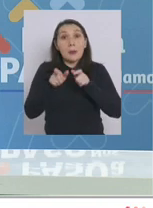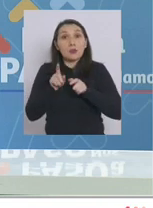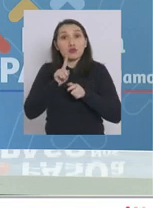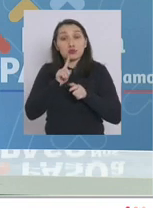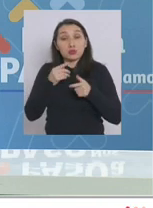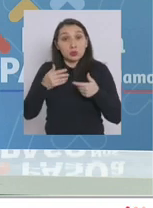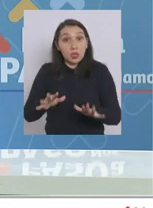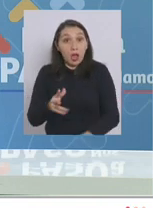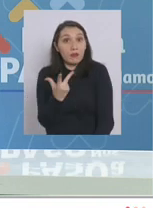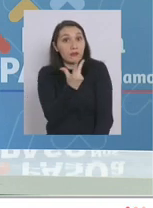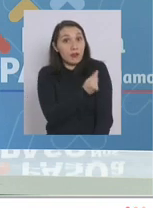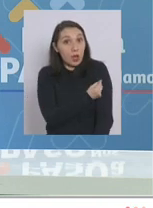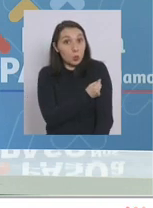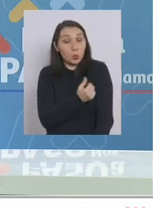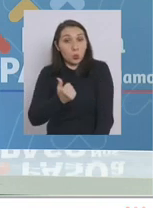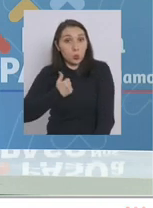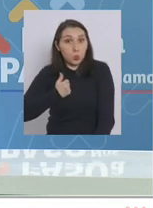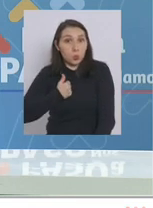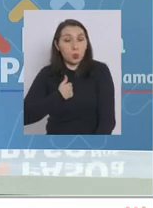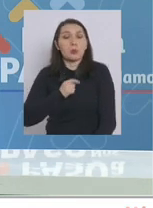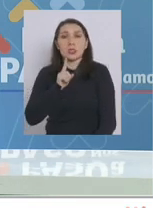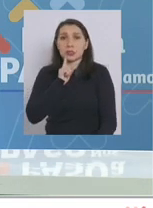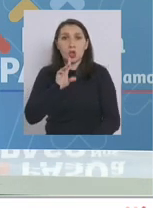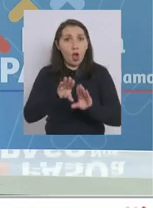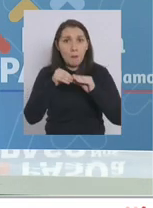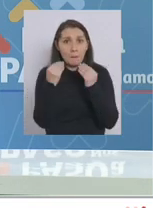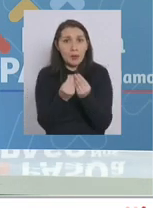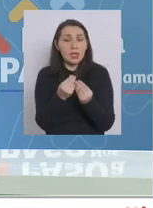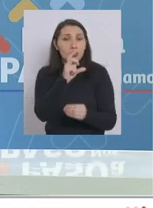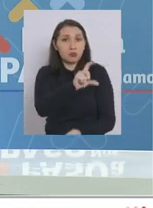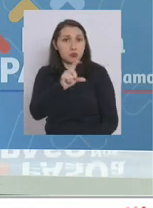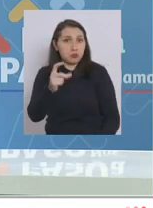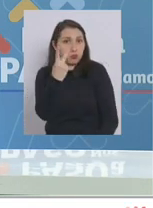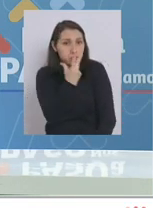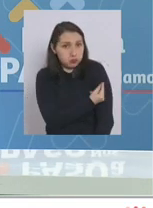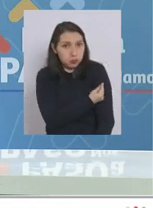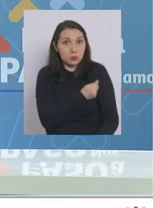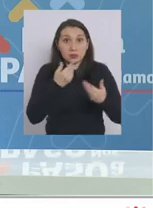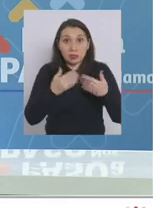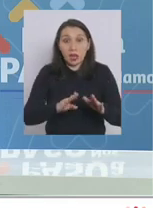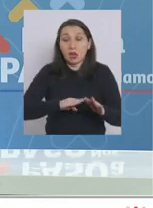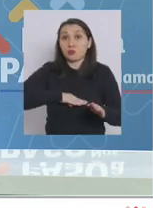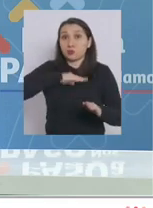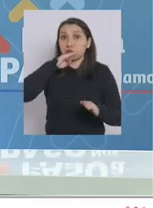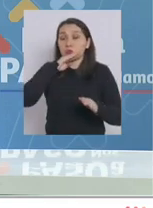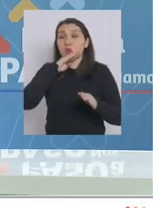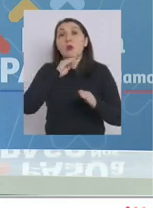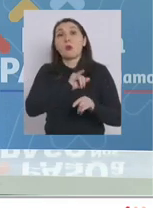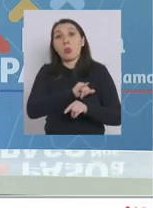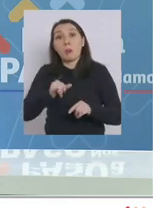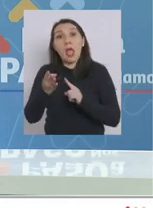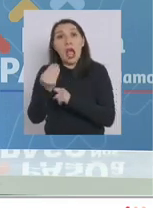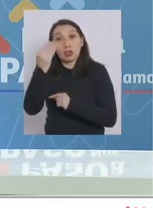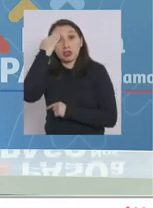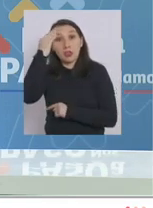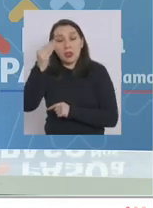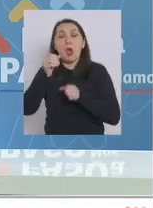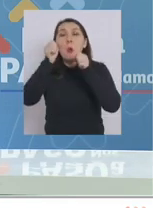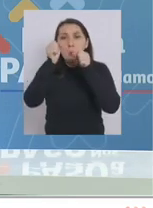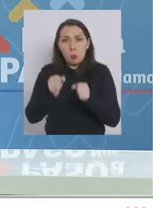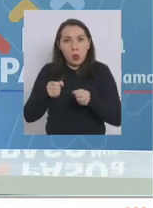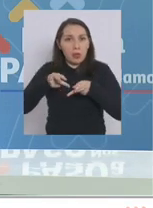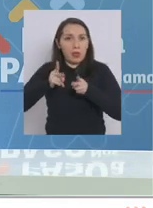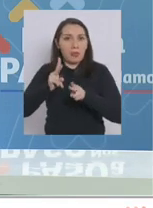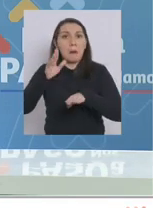vacunación las personas que estén con su vacunación completa dos dosis y obviamente hayan pasado 14 días tengan la